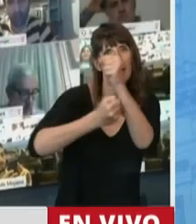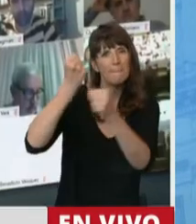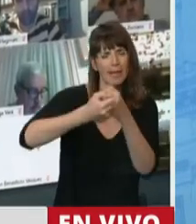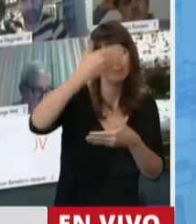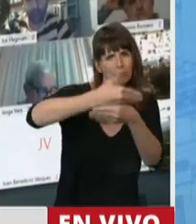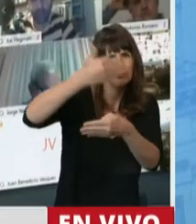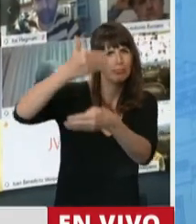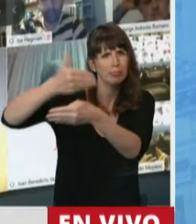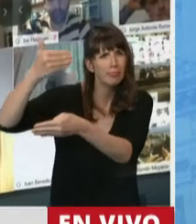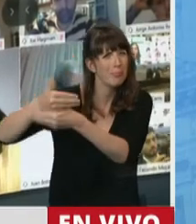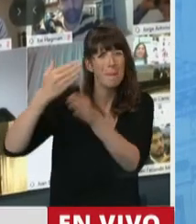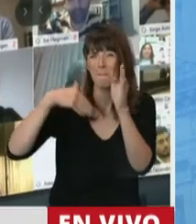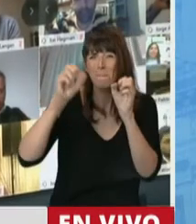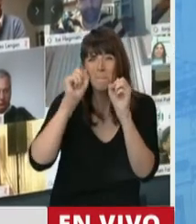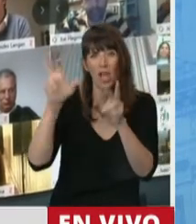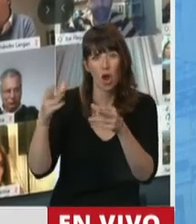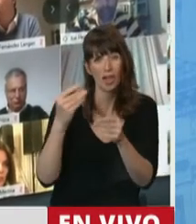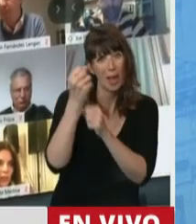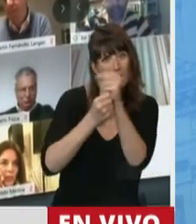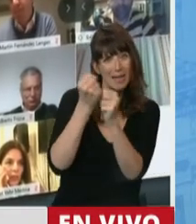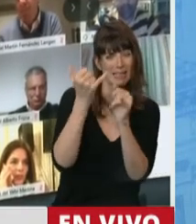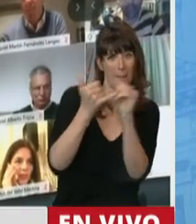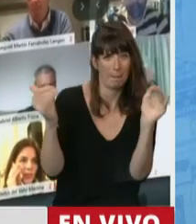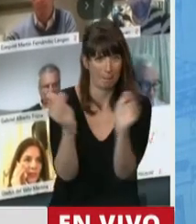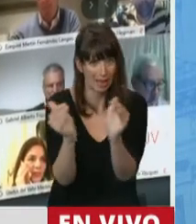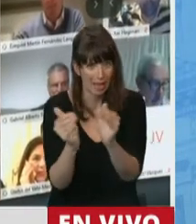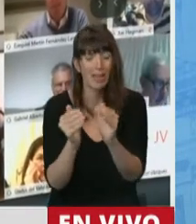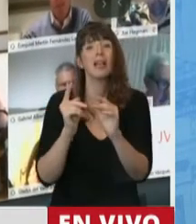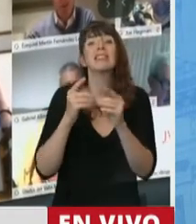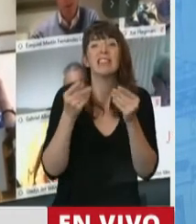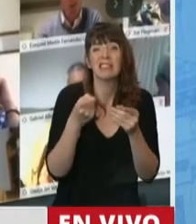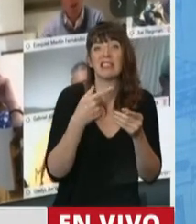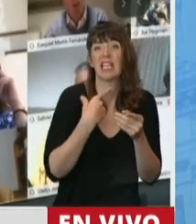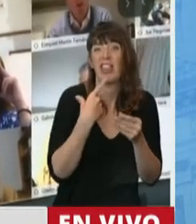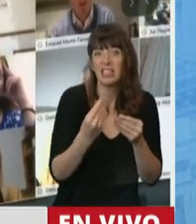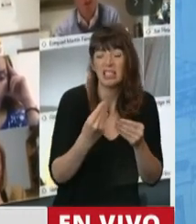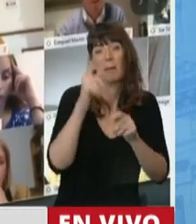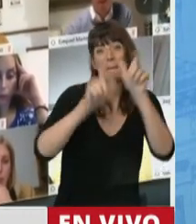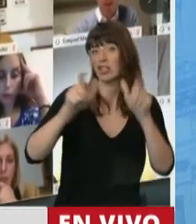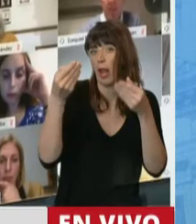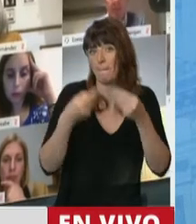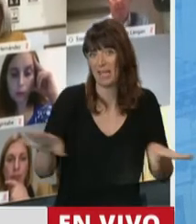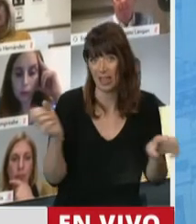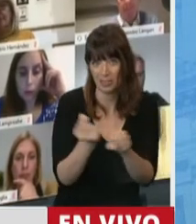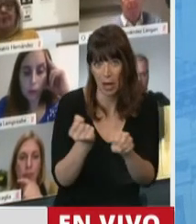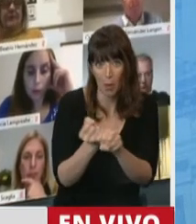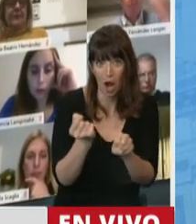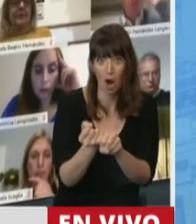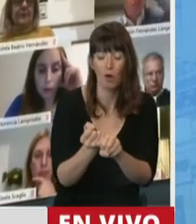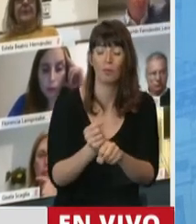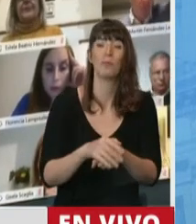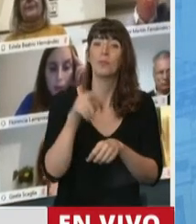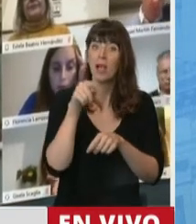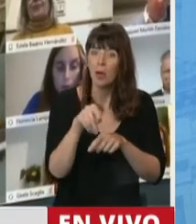en particular de las pymes, a la pérdida de puestos de trabajo. Es ahí donde en busca de